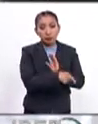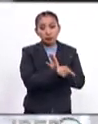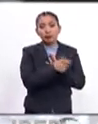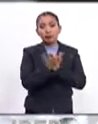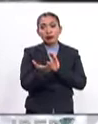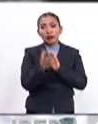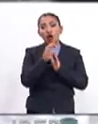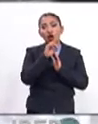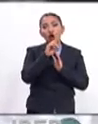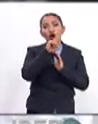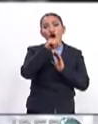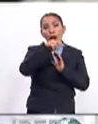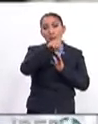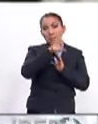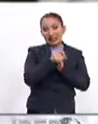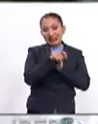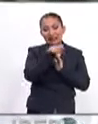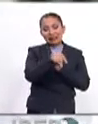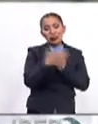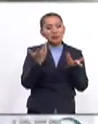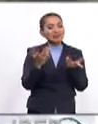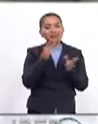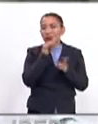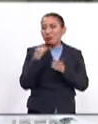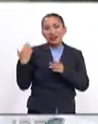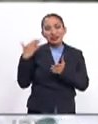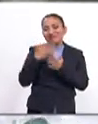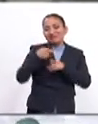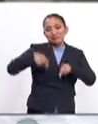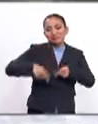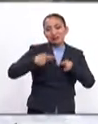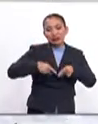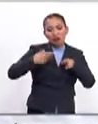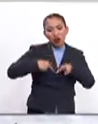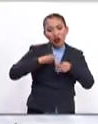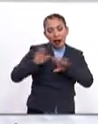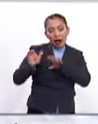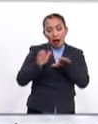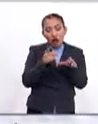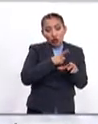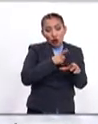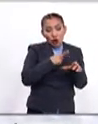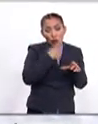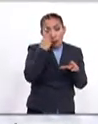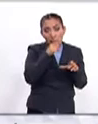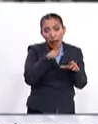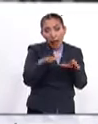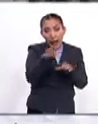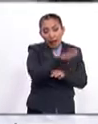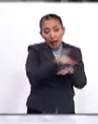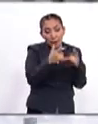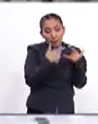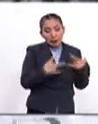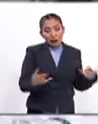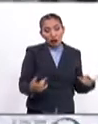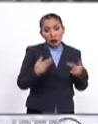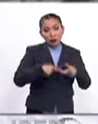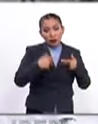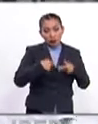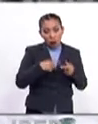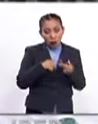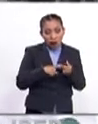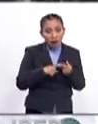colegio, se reservó la presencia, sobre todo de historiadores,